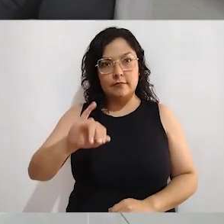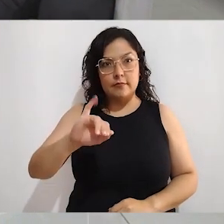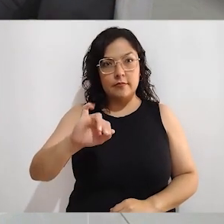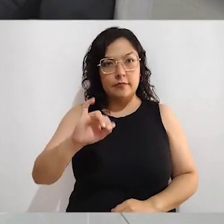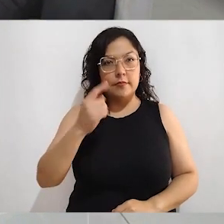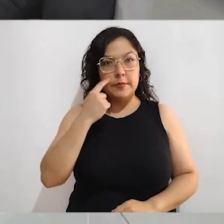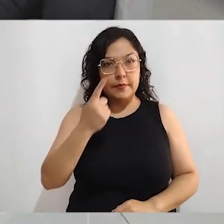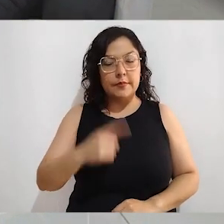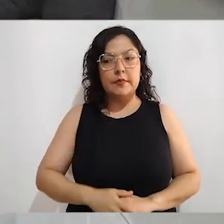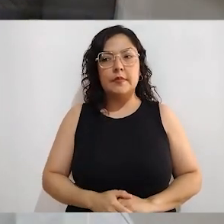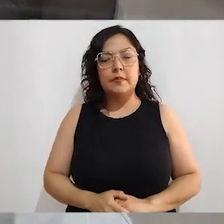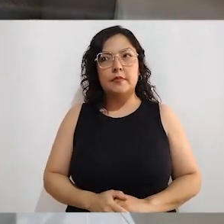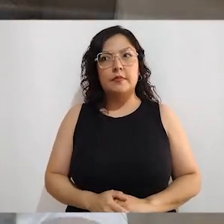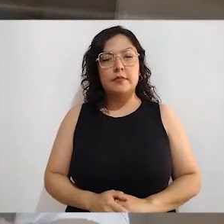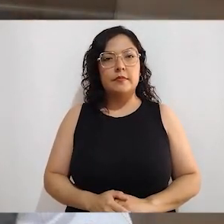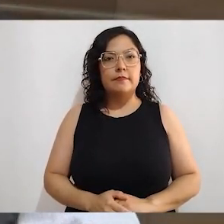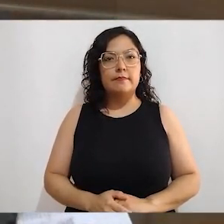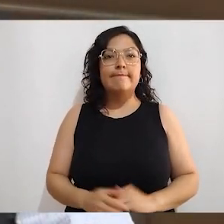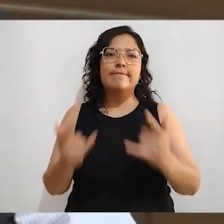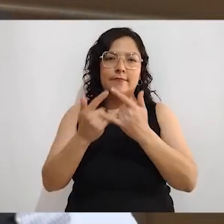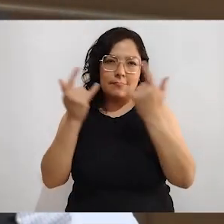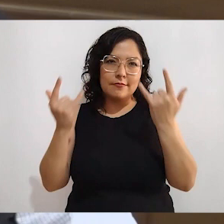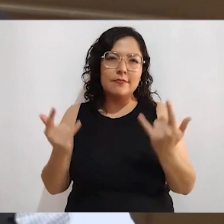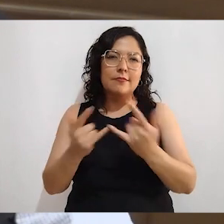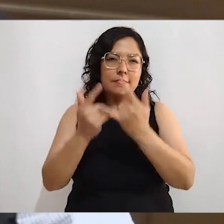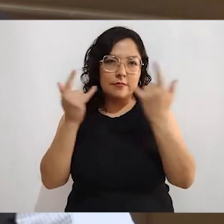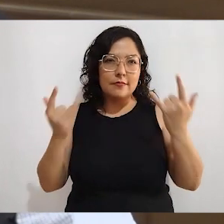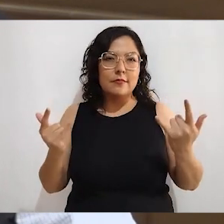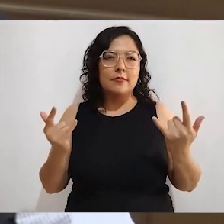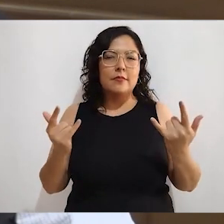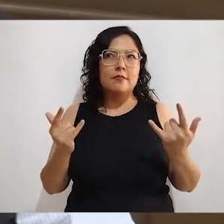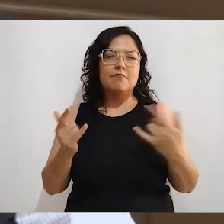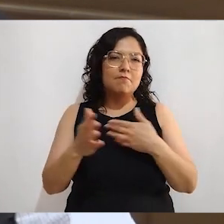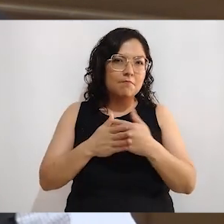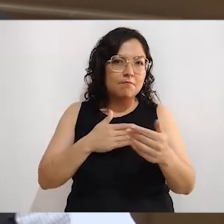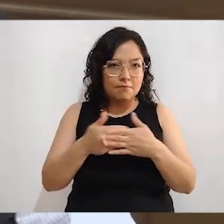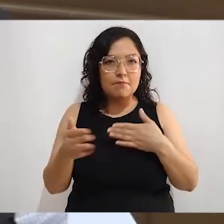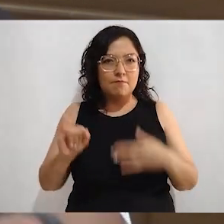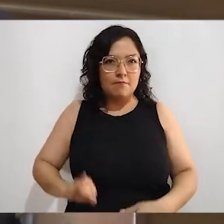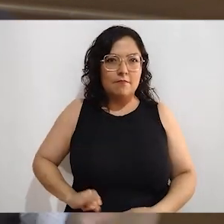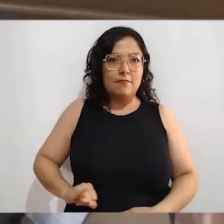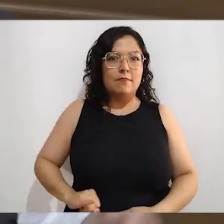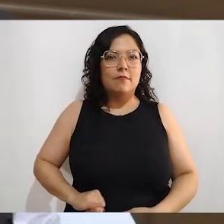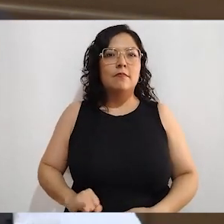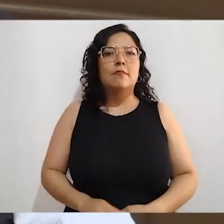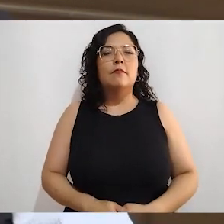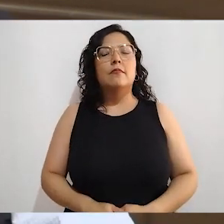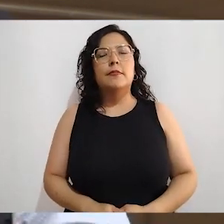algunos ya experiencias novedosas muy interesantes en este